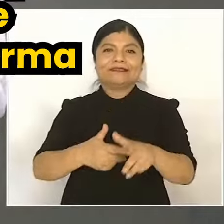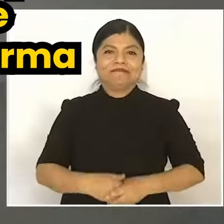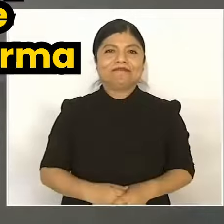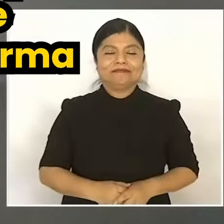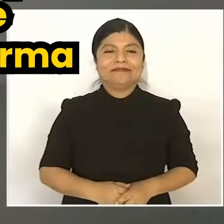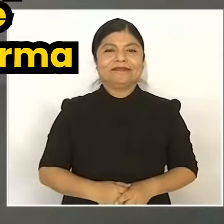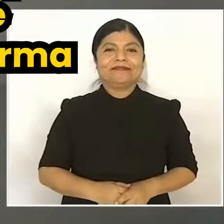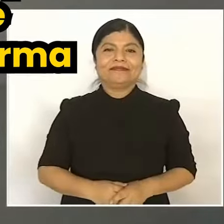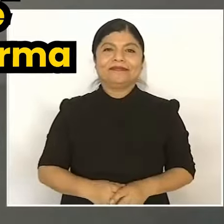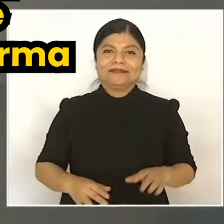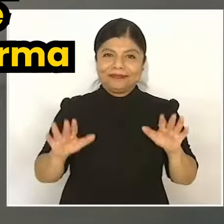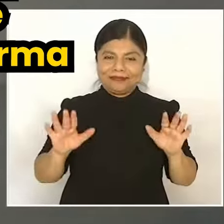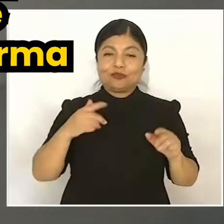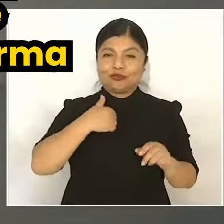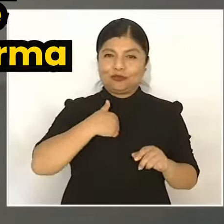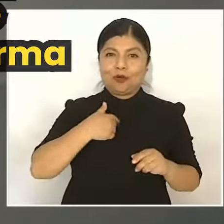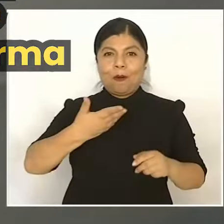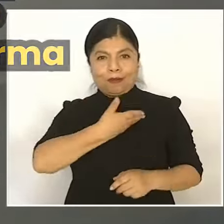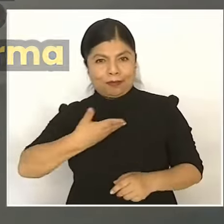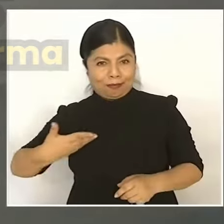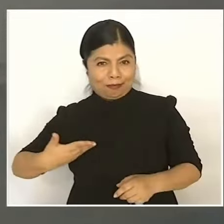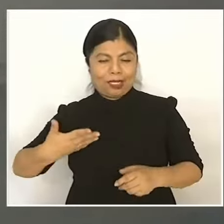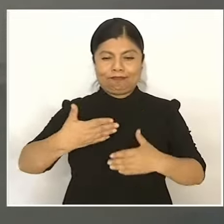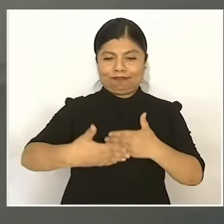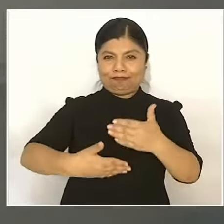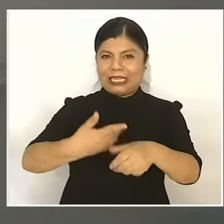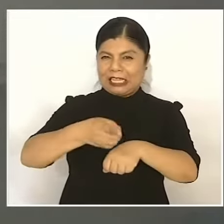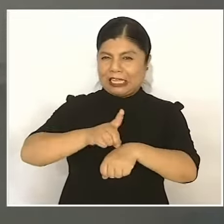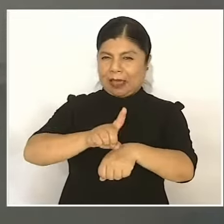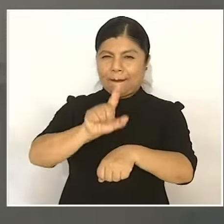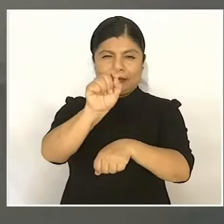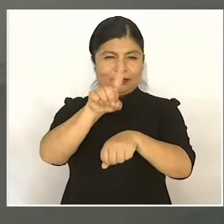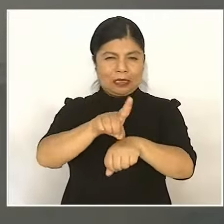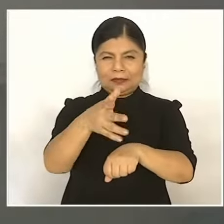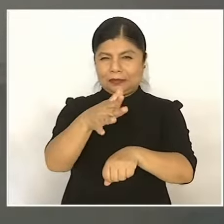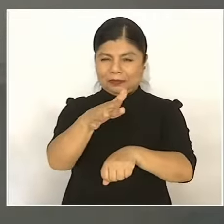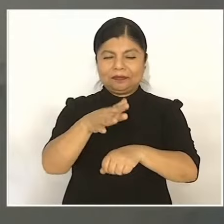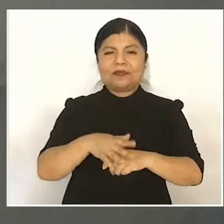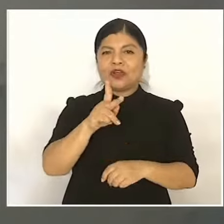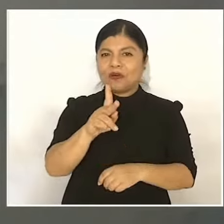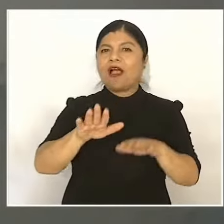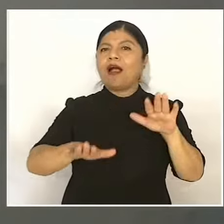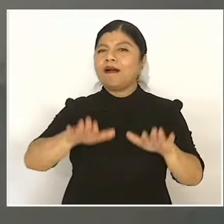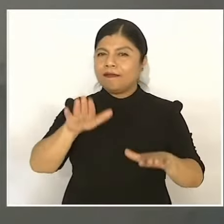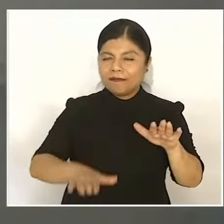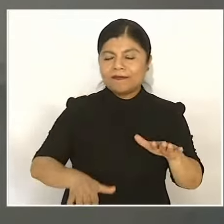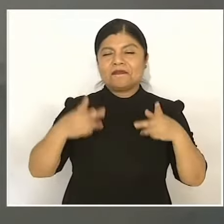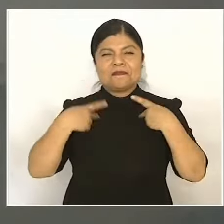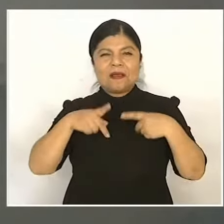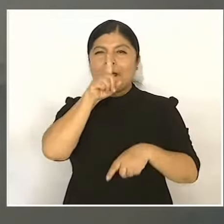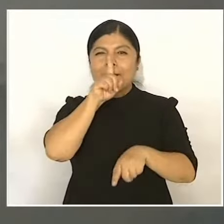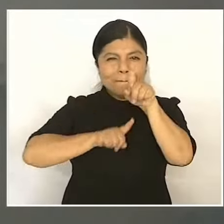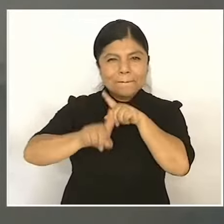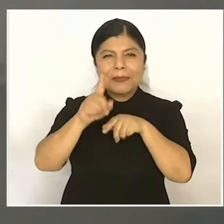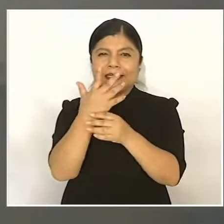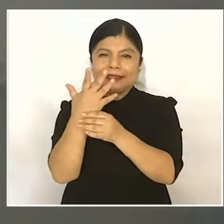Y le están metiendo, queriendo confundir que hay mucha inestabilidad, porque vamos a llevar